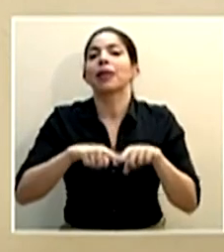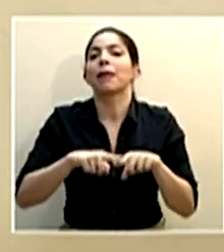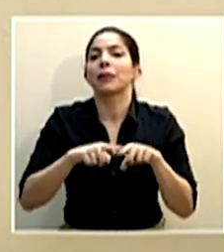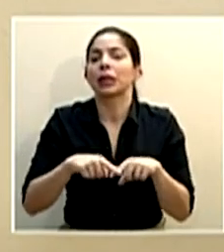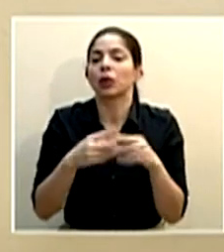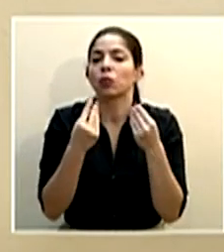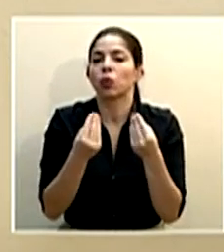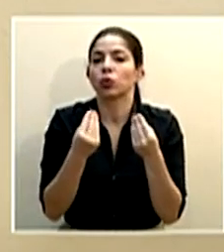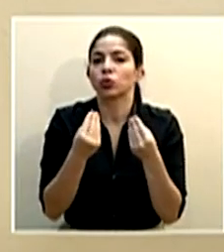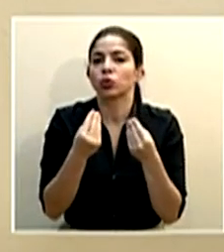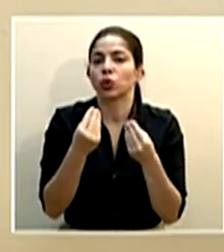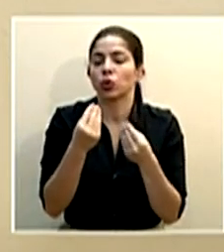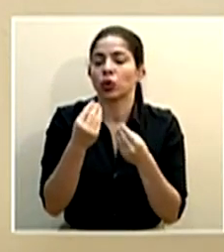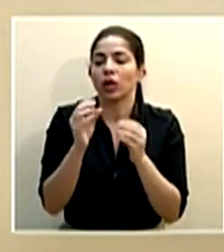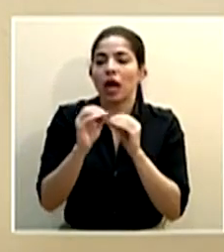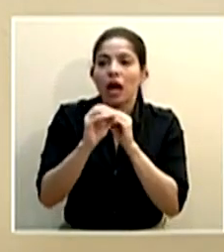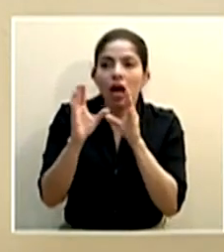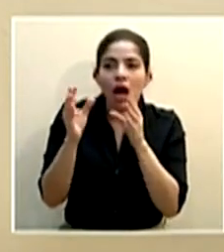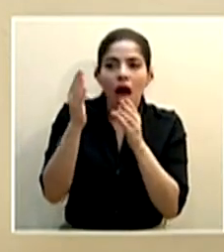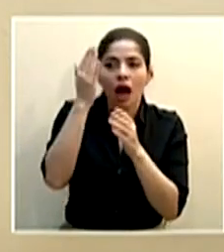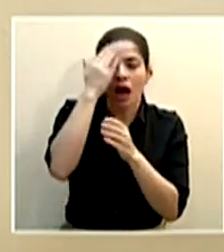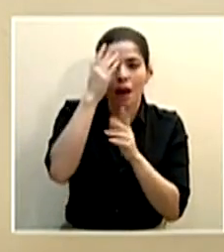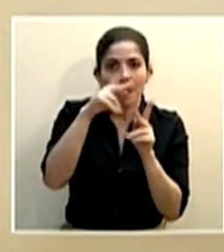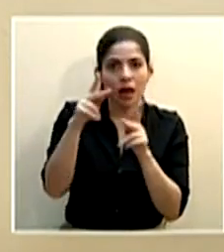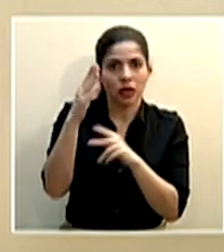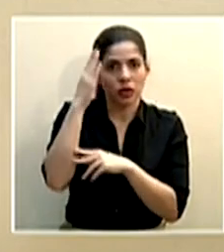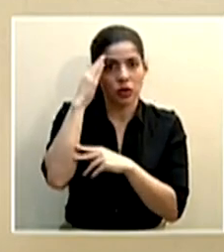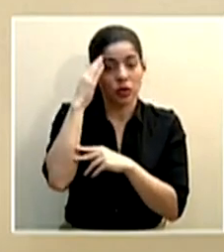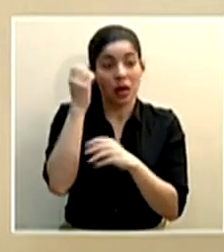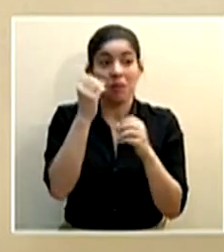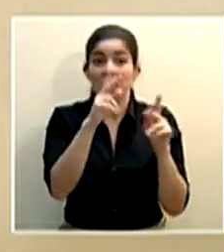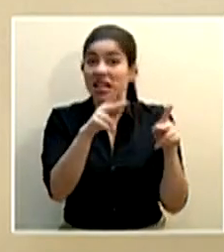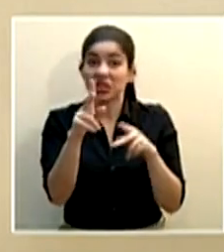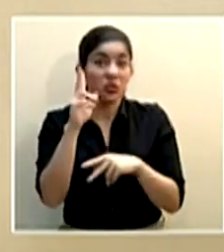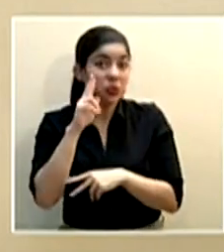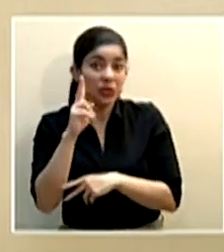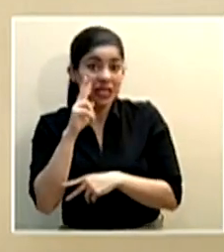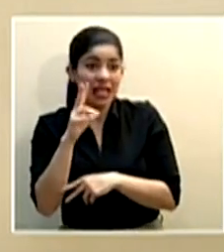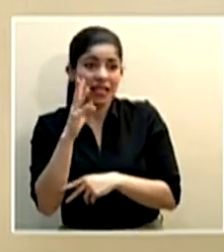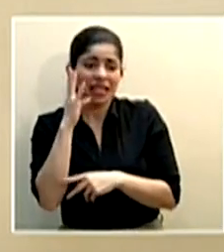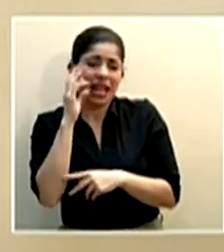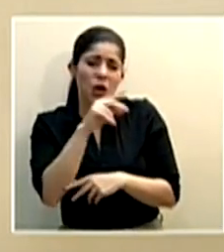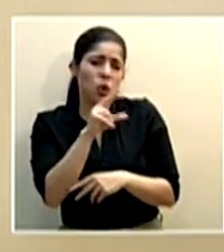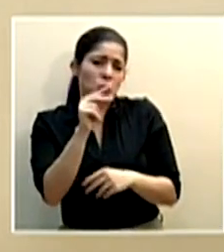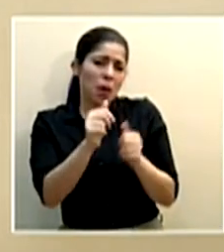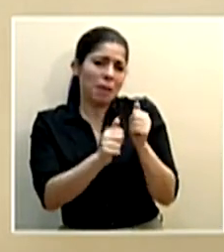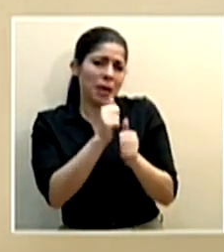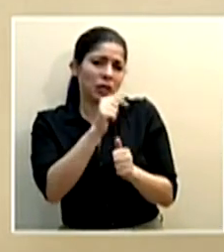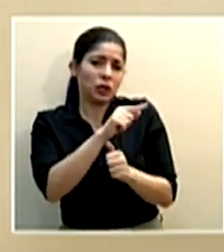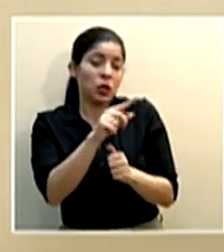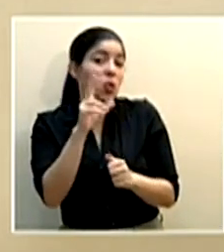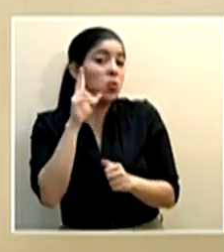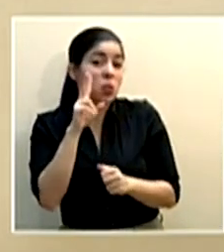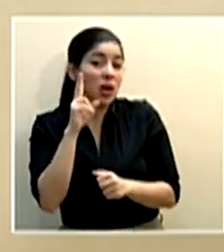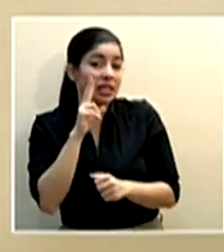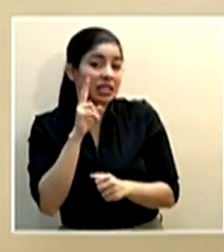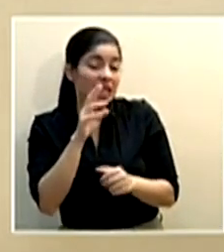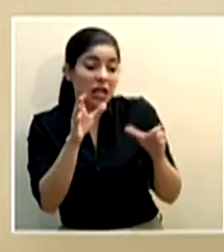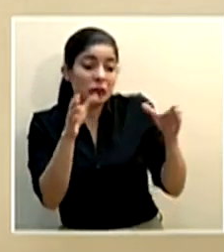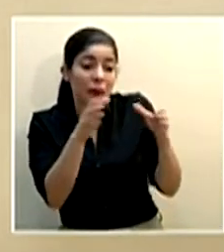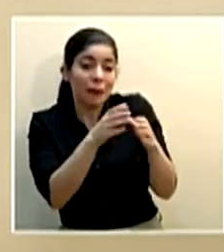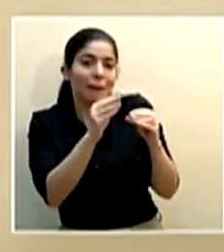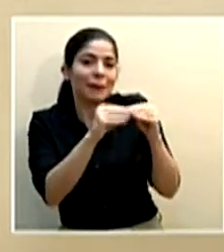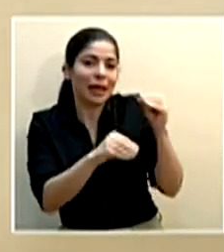justamente de esa claridad y yo creo que aquí todos los que eventualmente no hacen caso yo creo que no son la mayoría los que no están